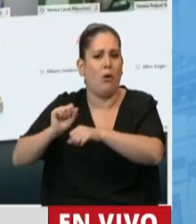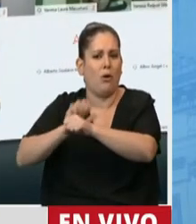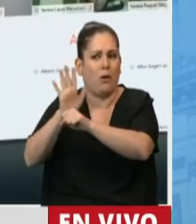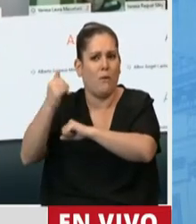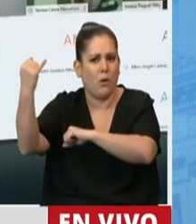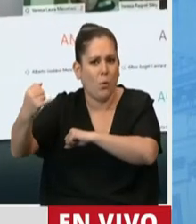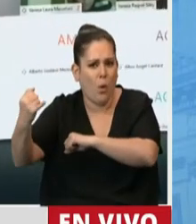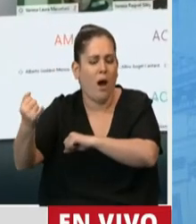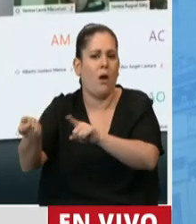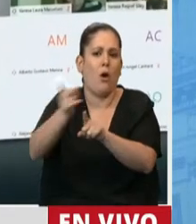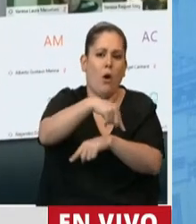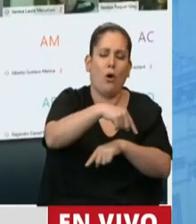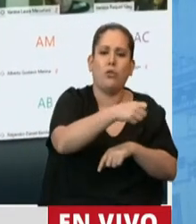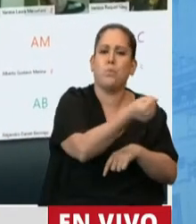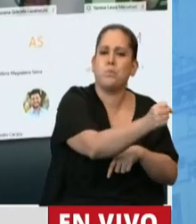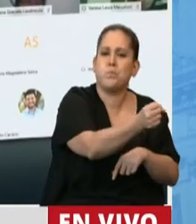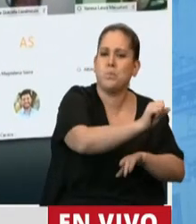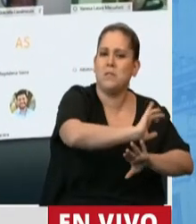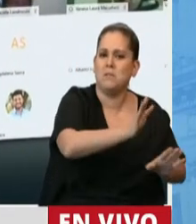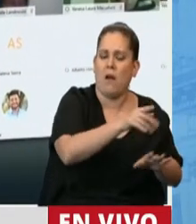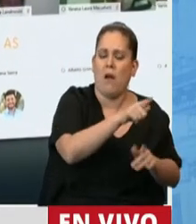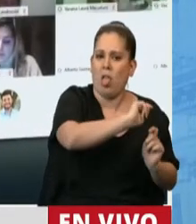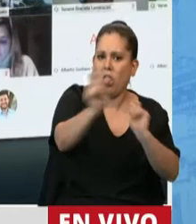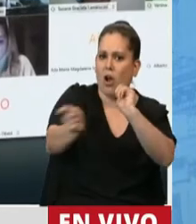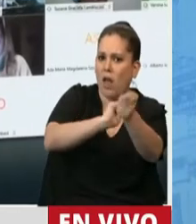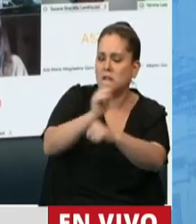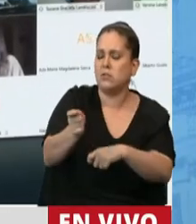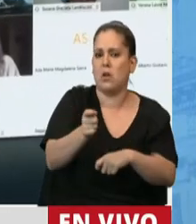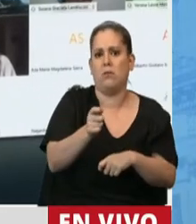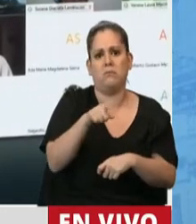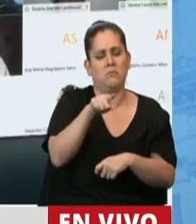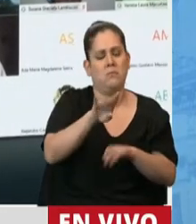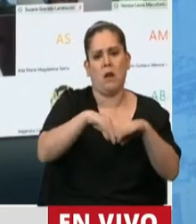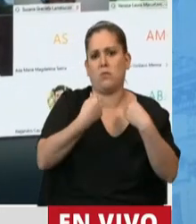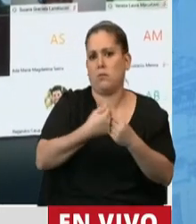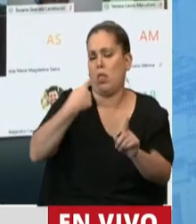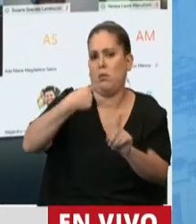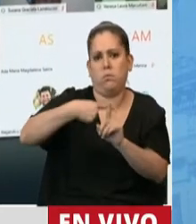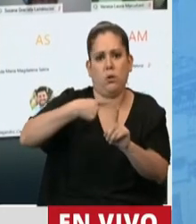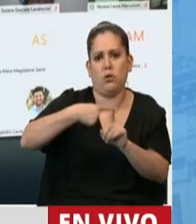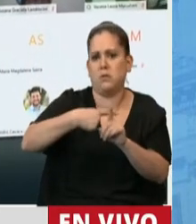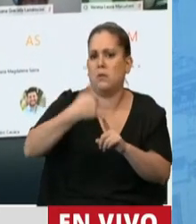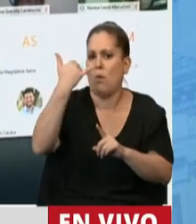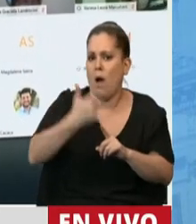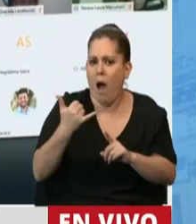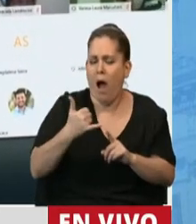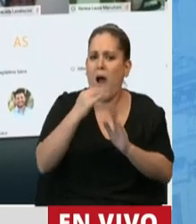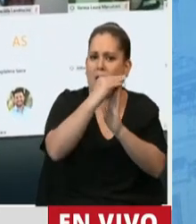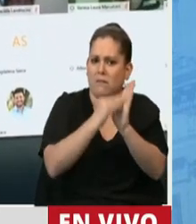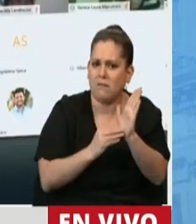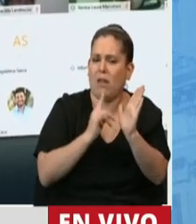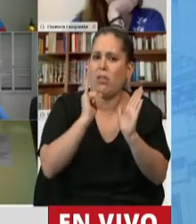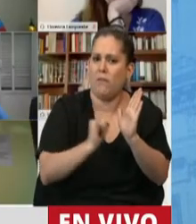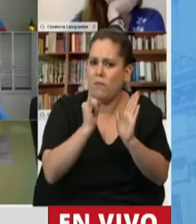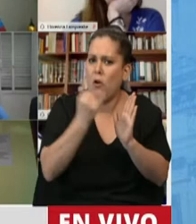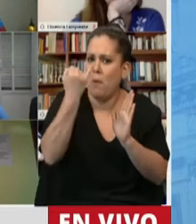pacientes recuperados están arrojando resultados sumamente positivos en donde hay fuentes que registran informes que cerca del